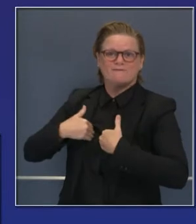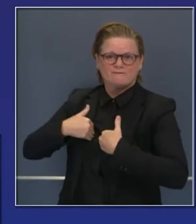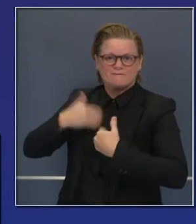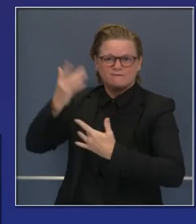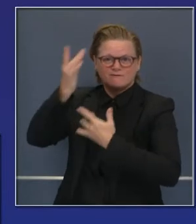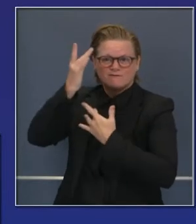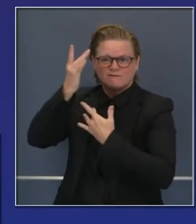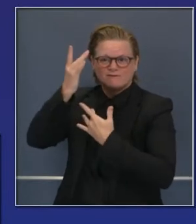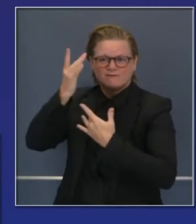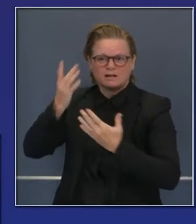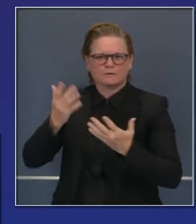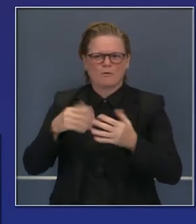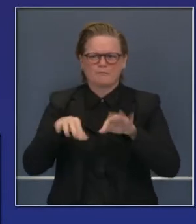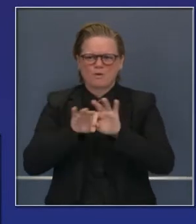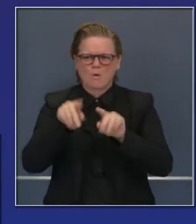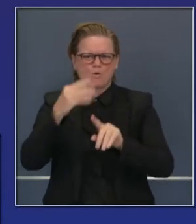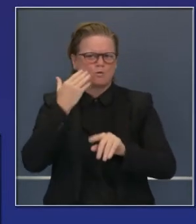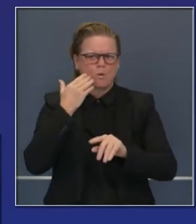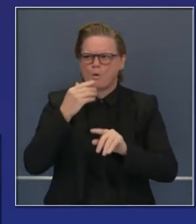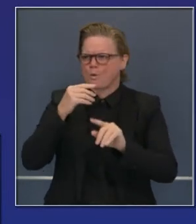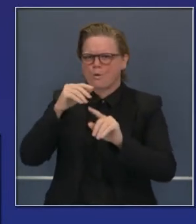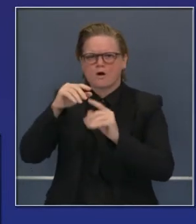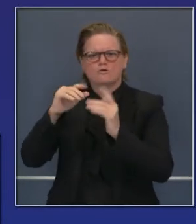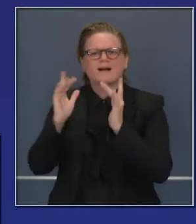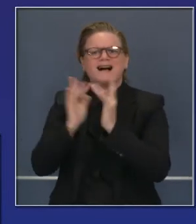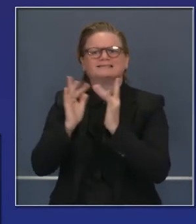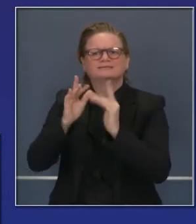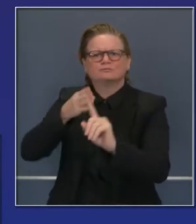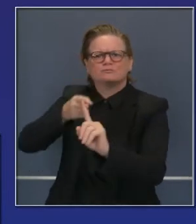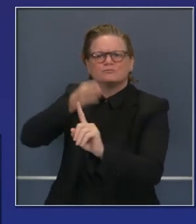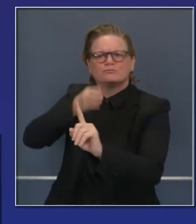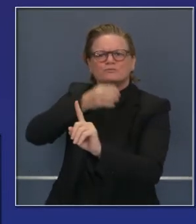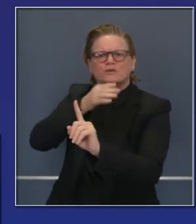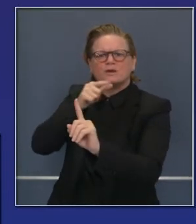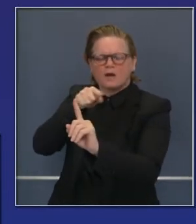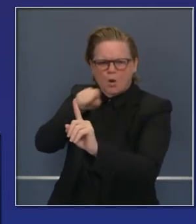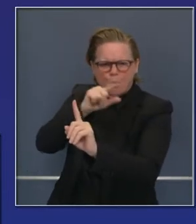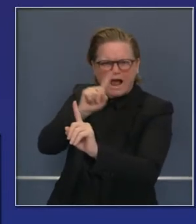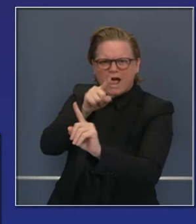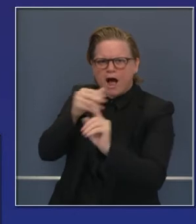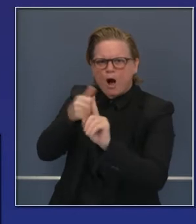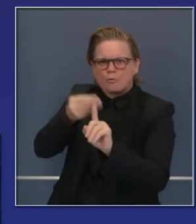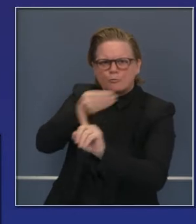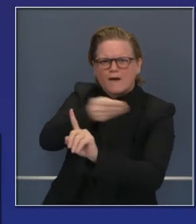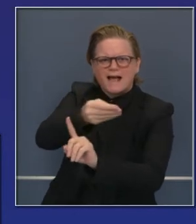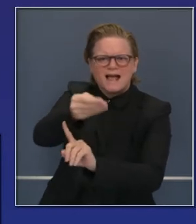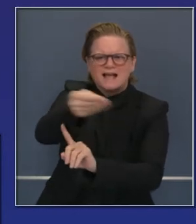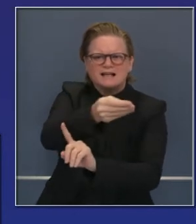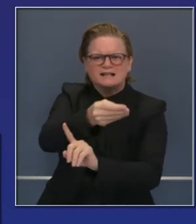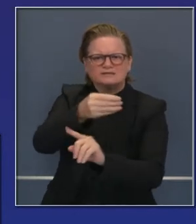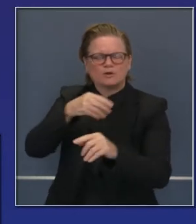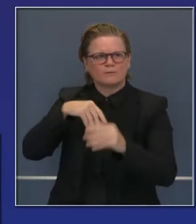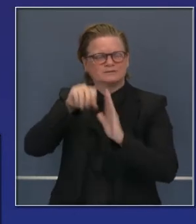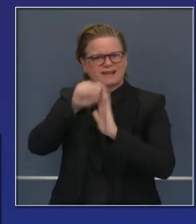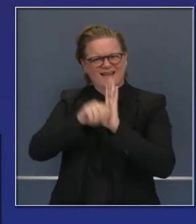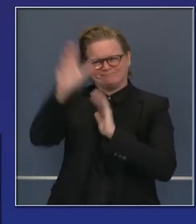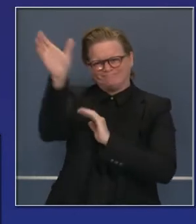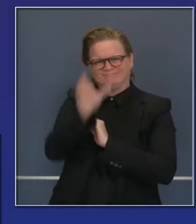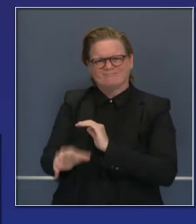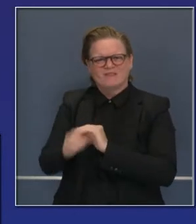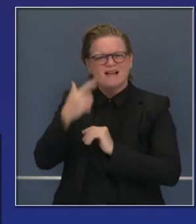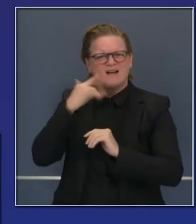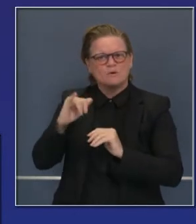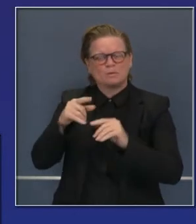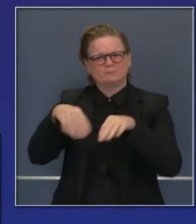para entender dónde y cómo está ocurriendo la propagación del virus en la comunidad. Ese índice de propagación está a 6